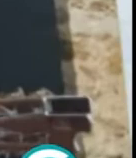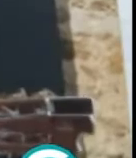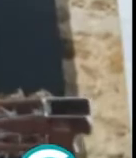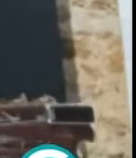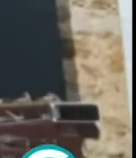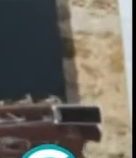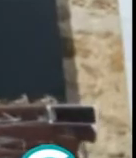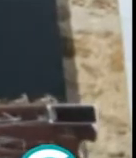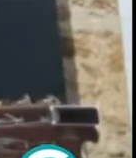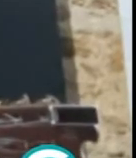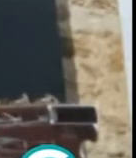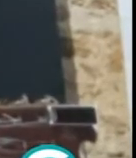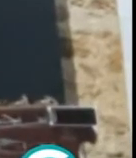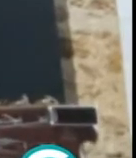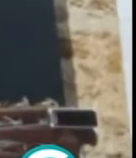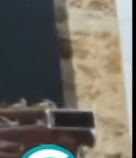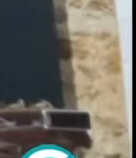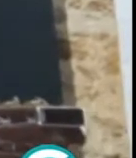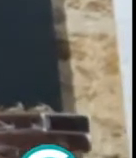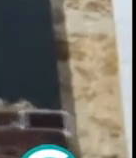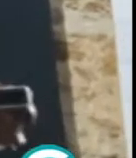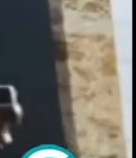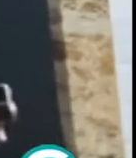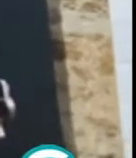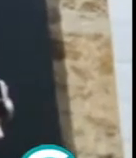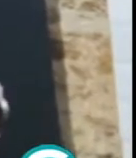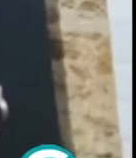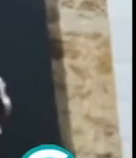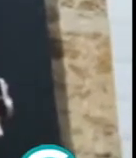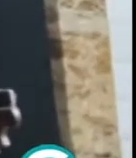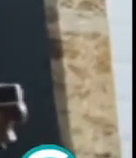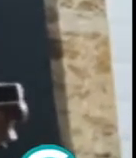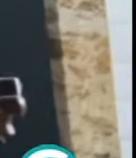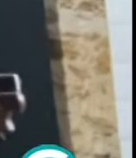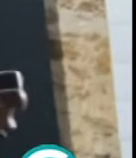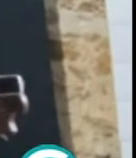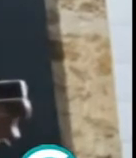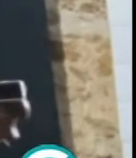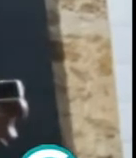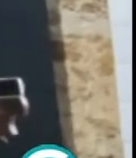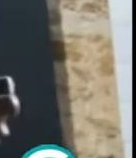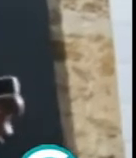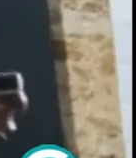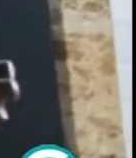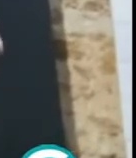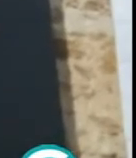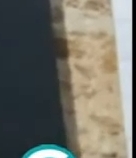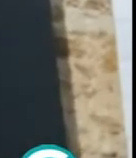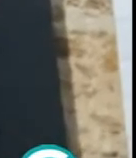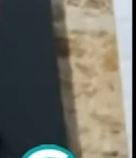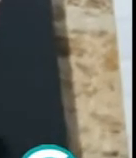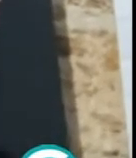y aunque no siguen con la sal no renunciaré a bañarme en el canal